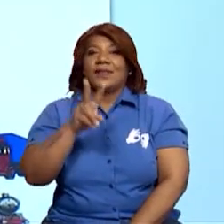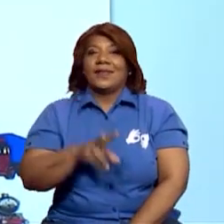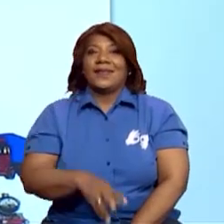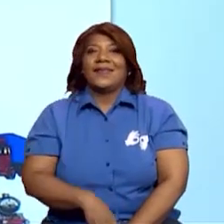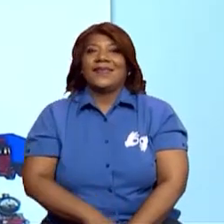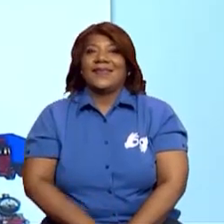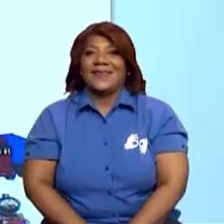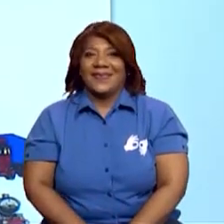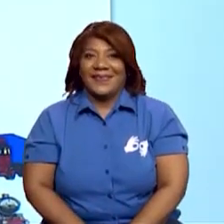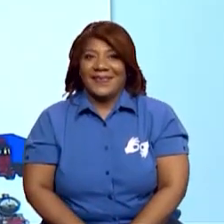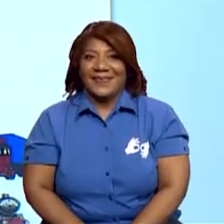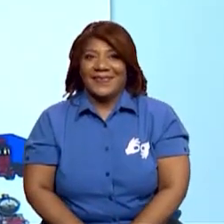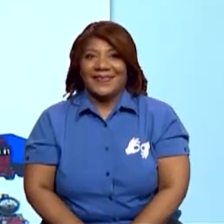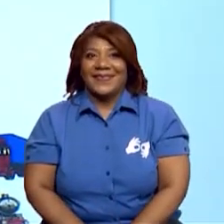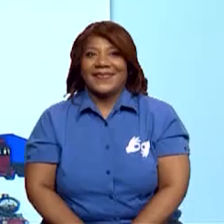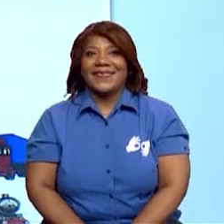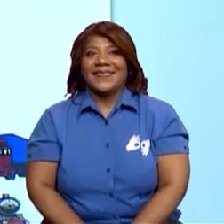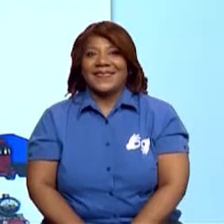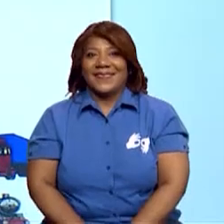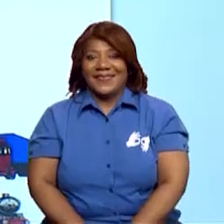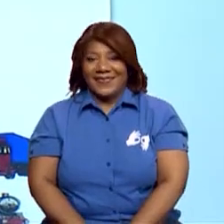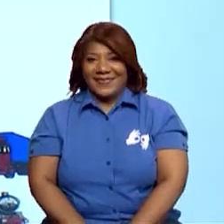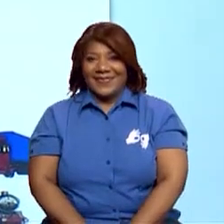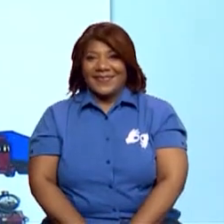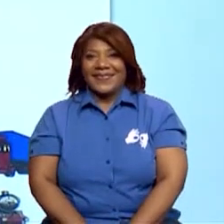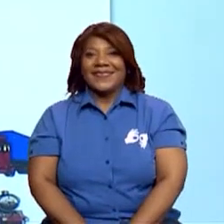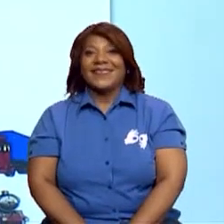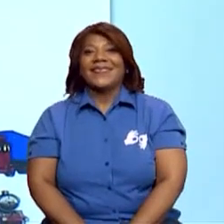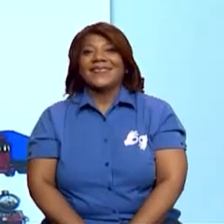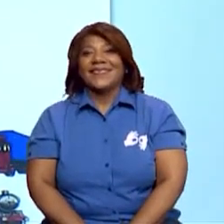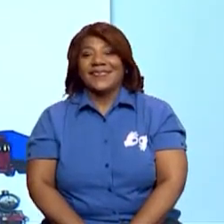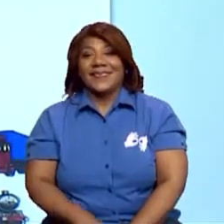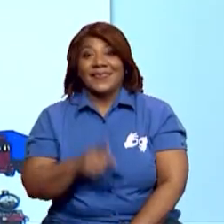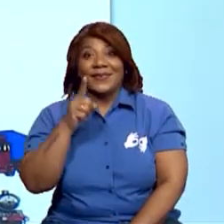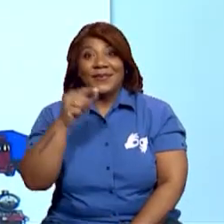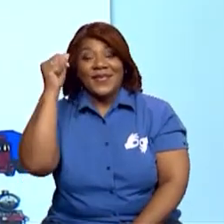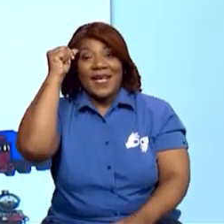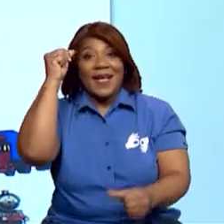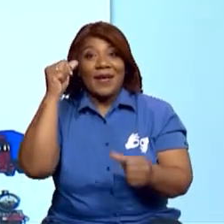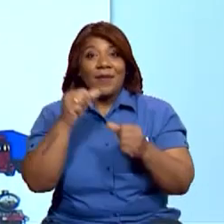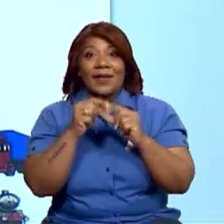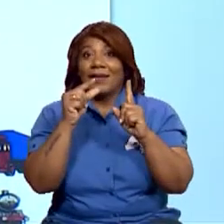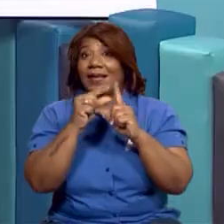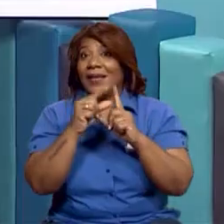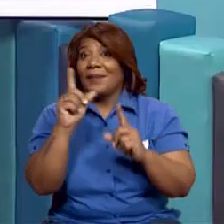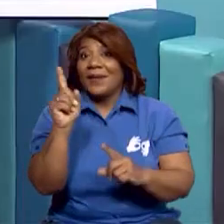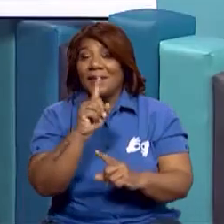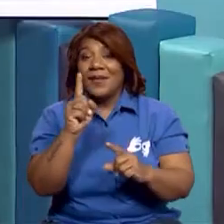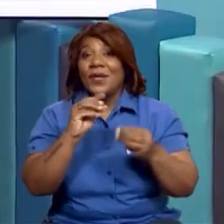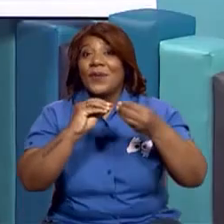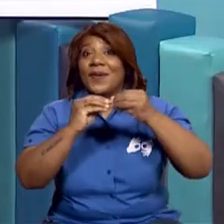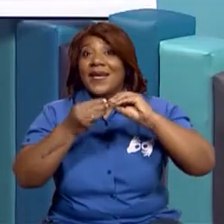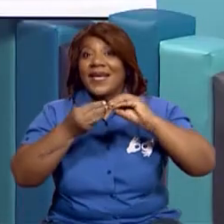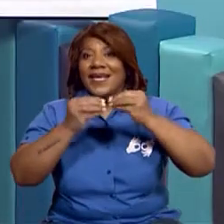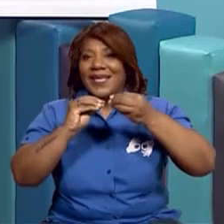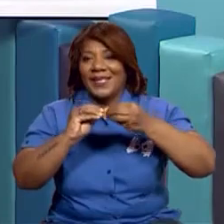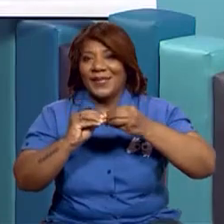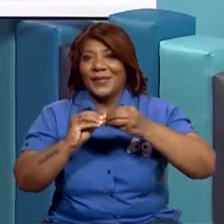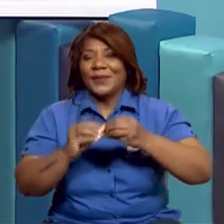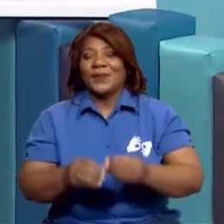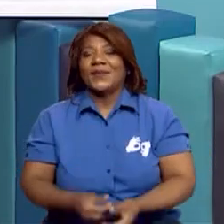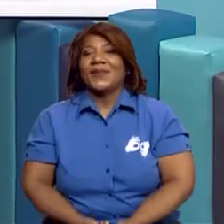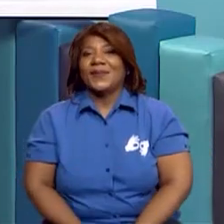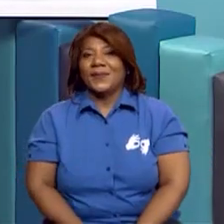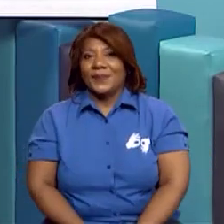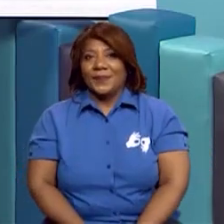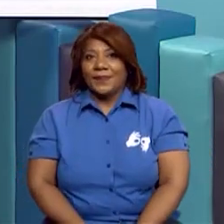Número dos. Entonces, vamos a colocar en nuestro espacio el número dos. Y vamos a ver aquí.